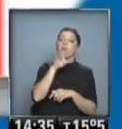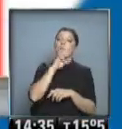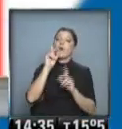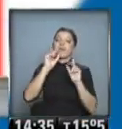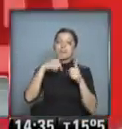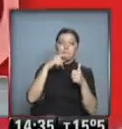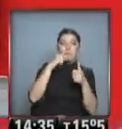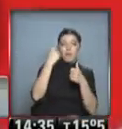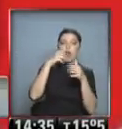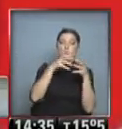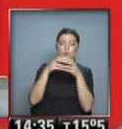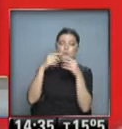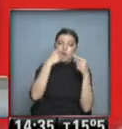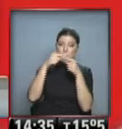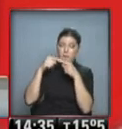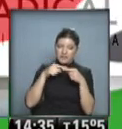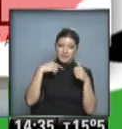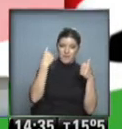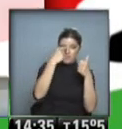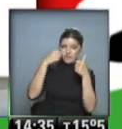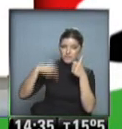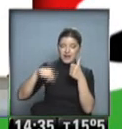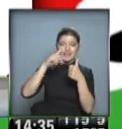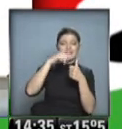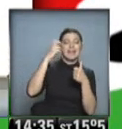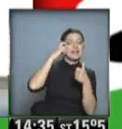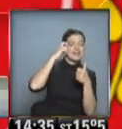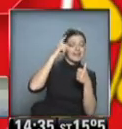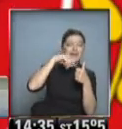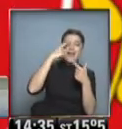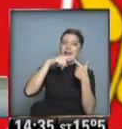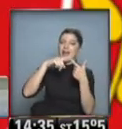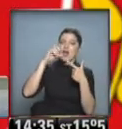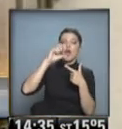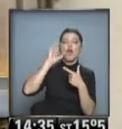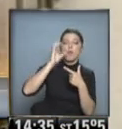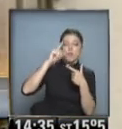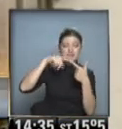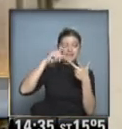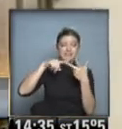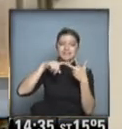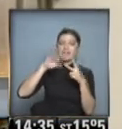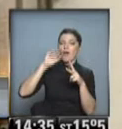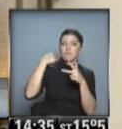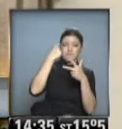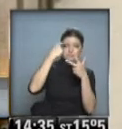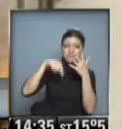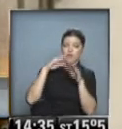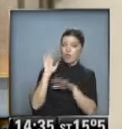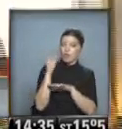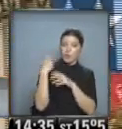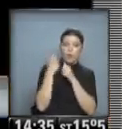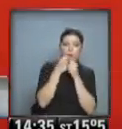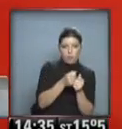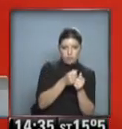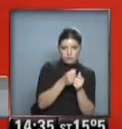demócrata cristiano, partido por la democracia, el radical socialdemócrata y el comunista, además de otras agrupaciones menores.